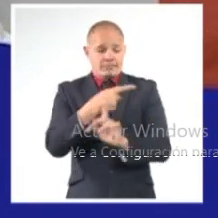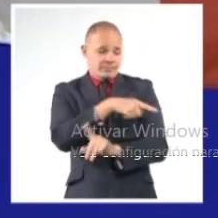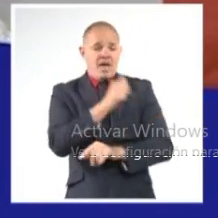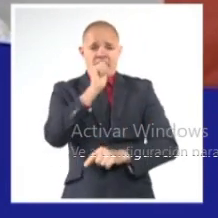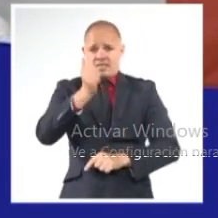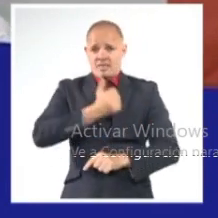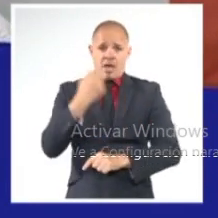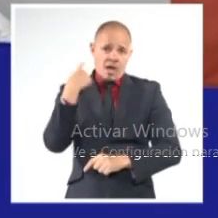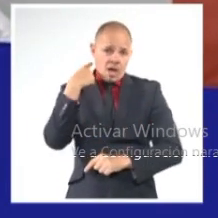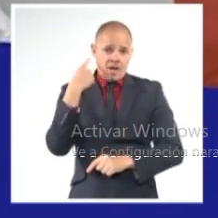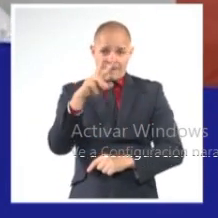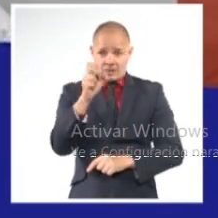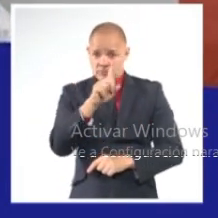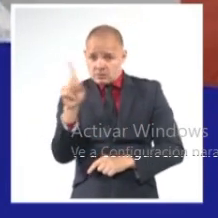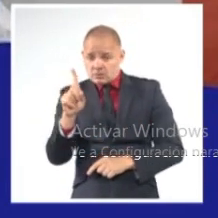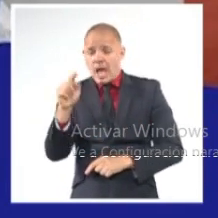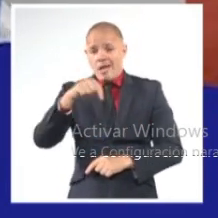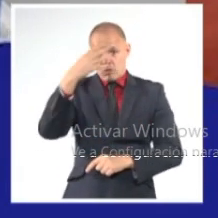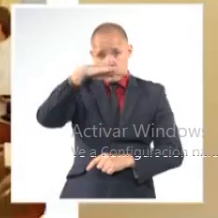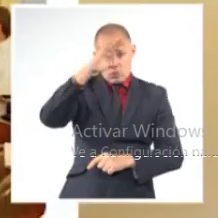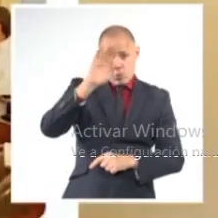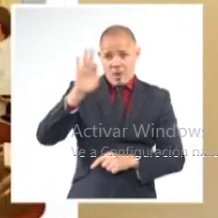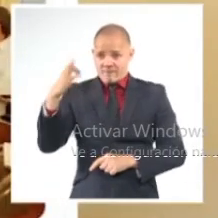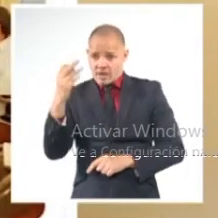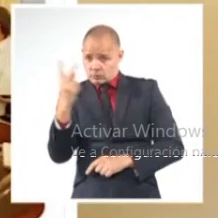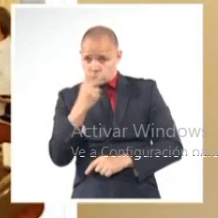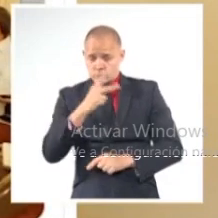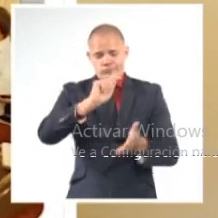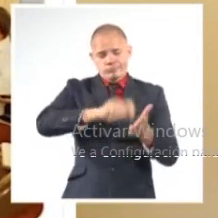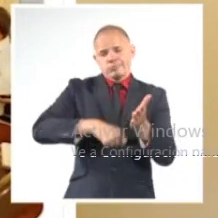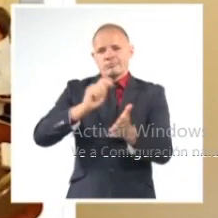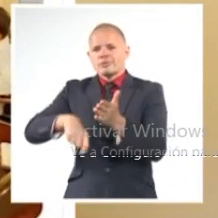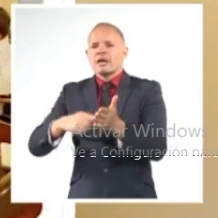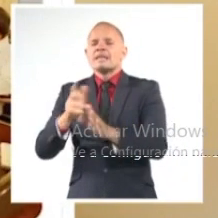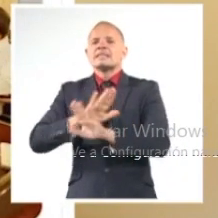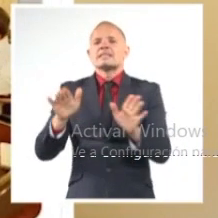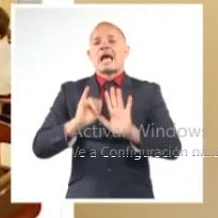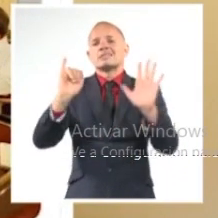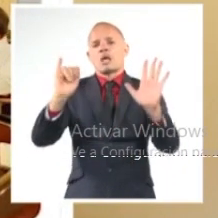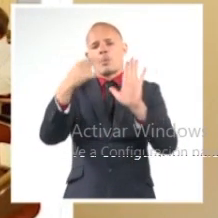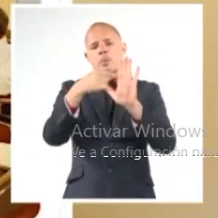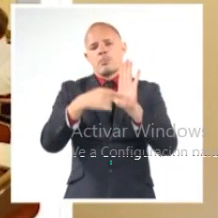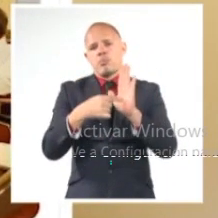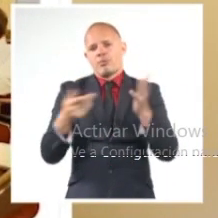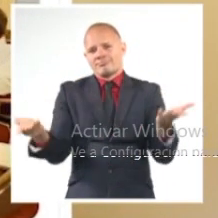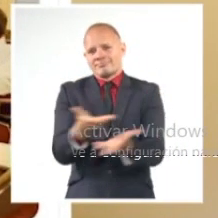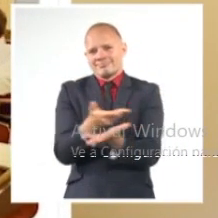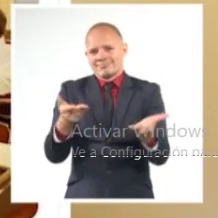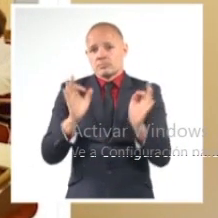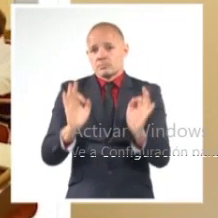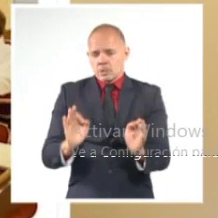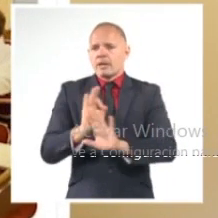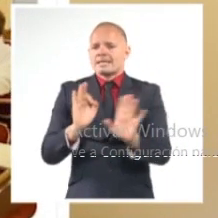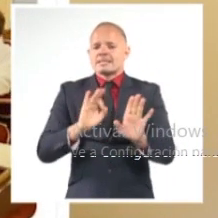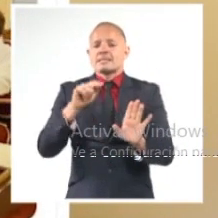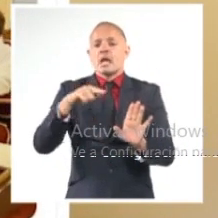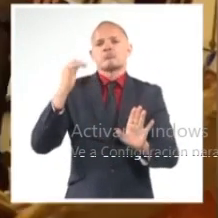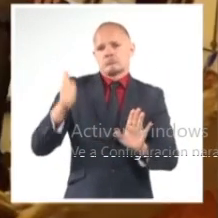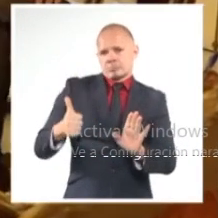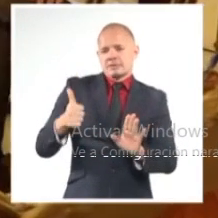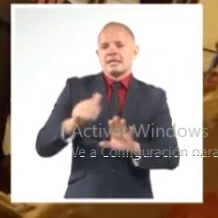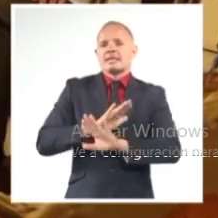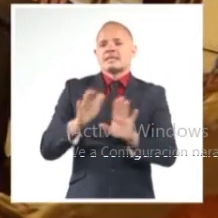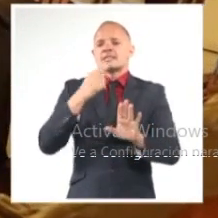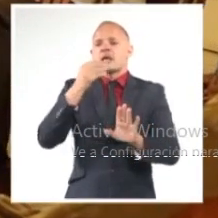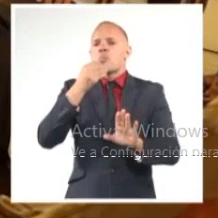Cuba y Francia estrecharon sus relaciones con la firma de seis instrumentos de cooperación al culminar la sexta Comisión Económica